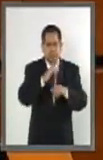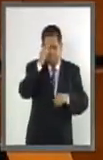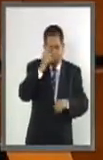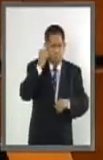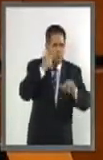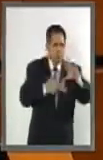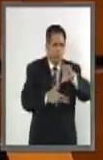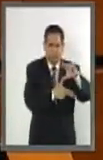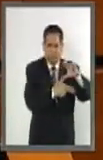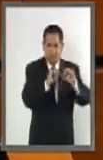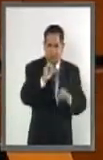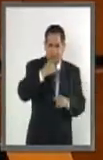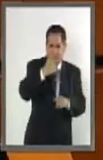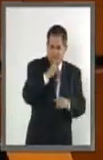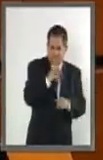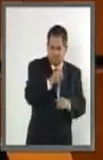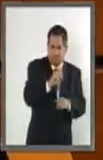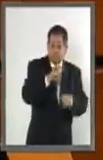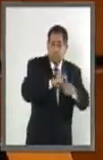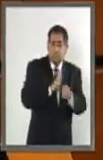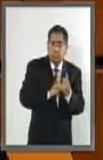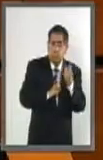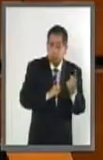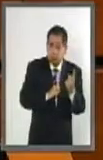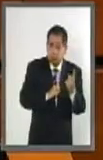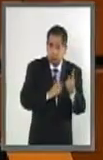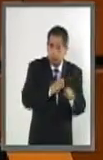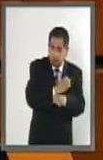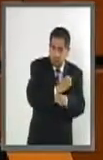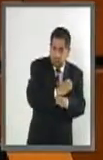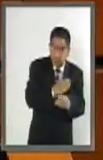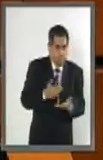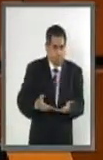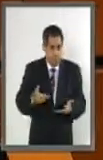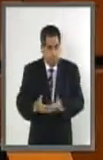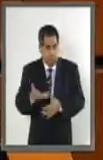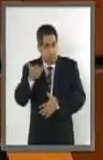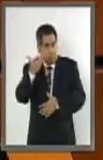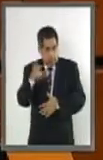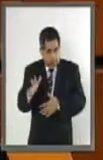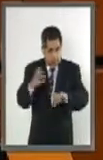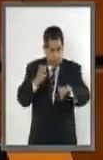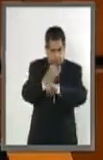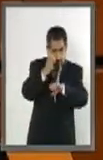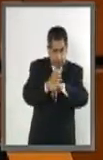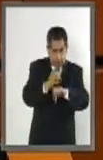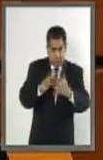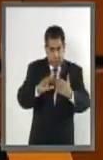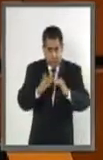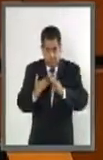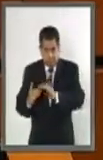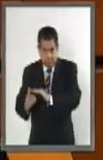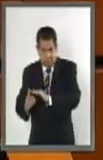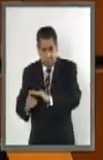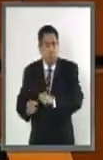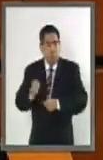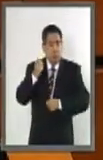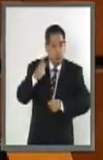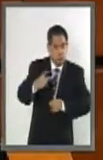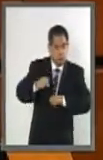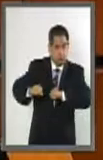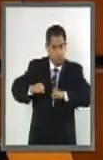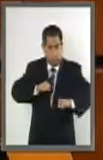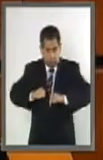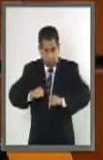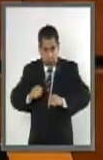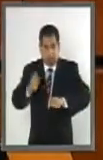Ingrid y Manuel de un estado. Ahora que son 10 estados los afectados y que fueron dos terremotos y